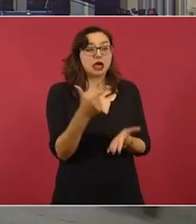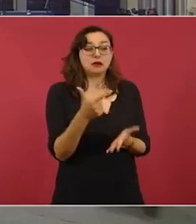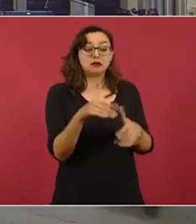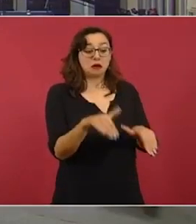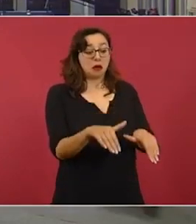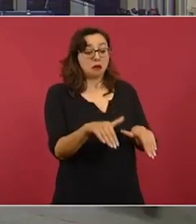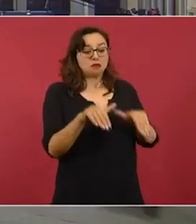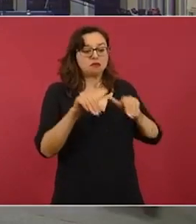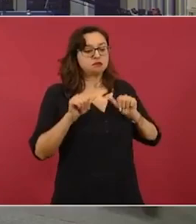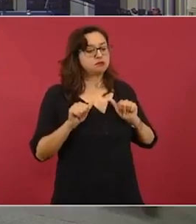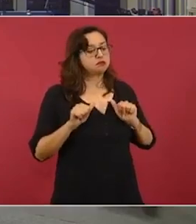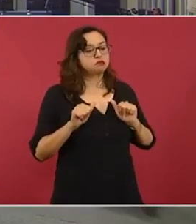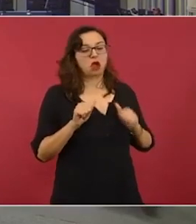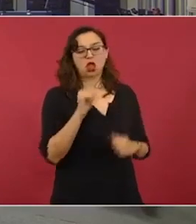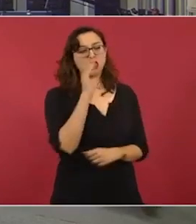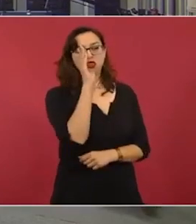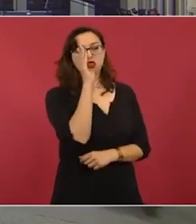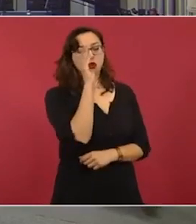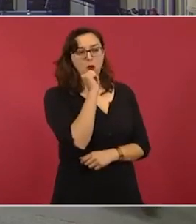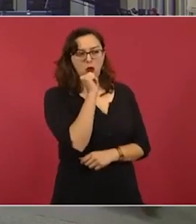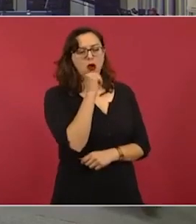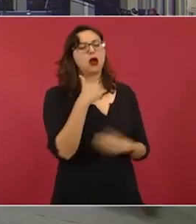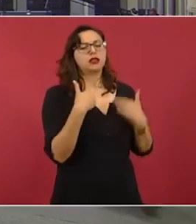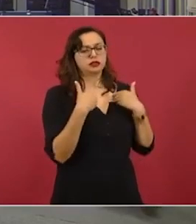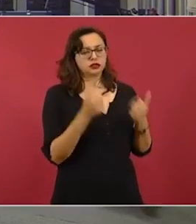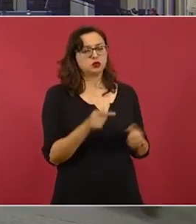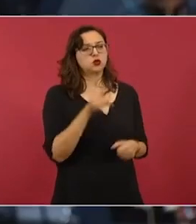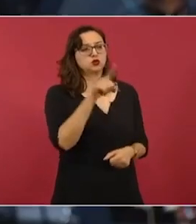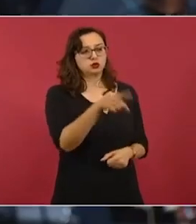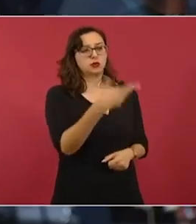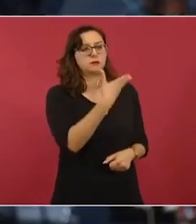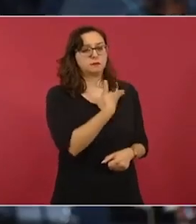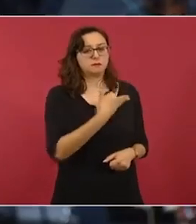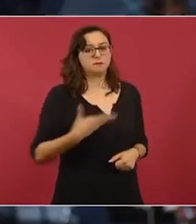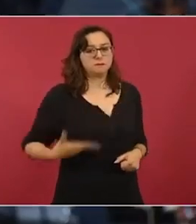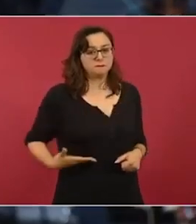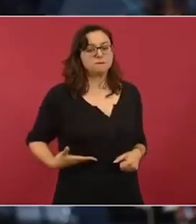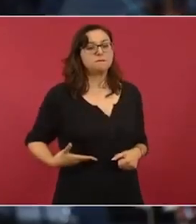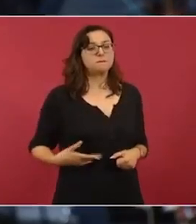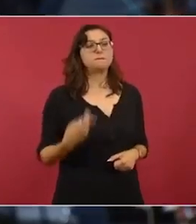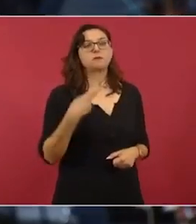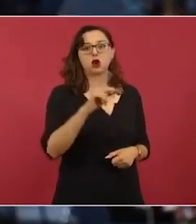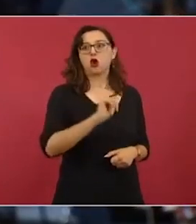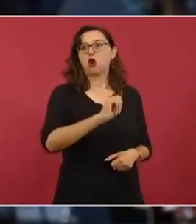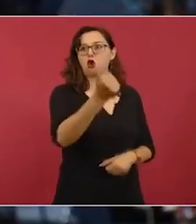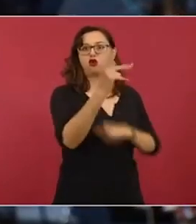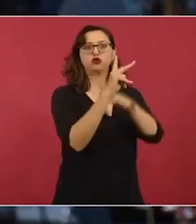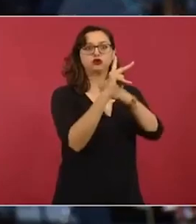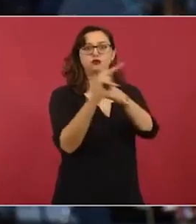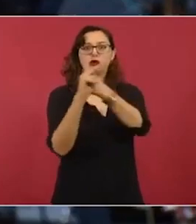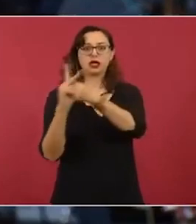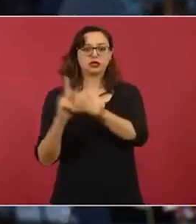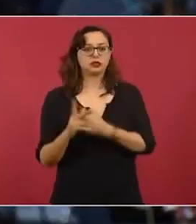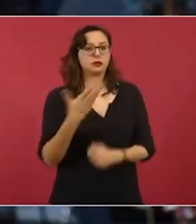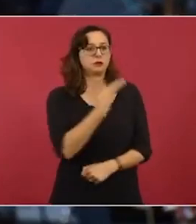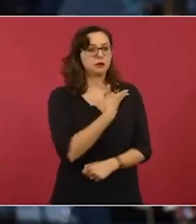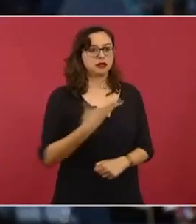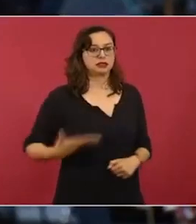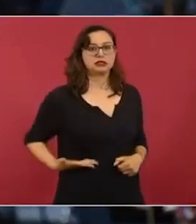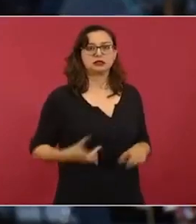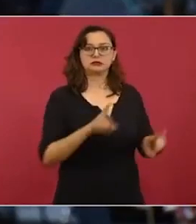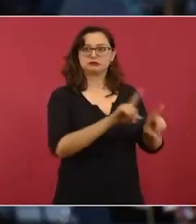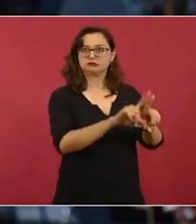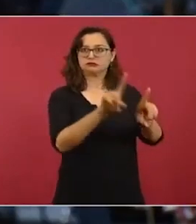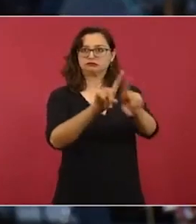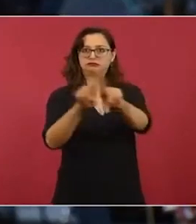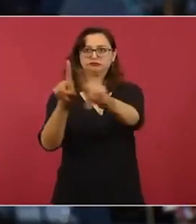imparcial. Y yo entiendo que usted es el jefe del Estado, lo entiendo perfectamente, pero hay muchos homólogos suyos, jefes de Estado y presidentes o presidentes de gobierno